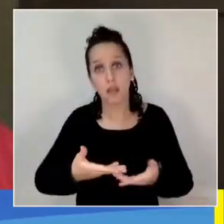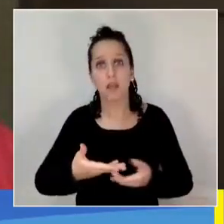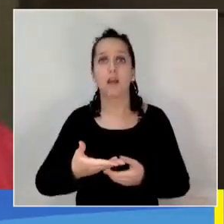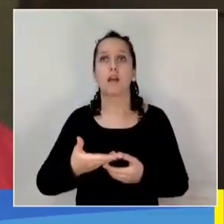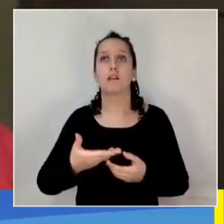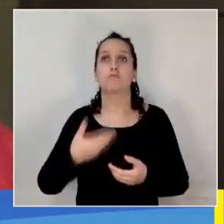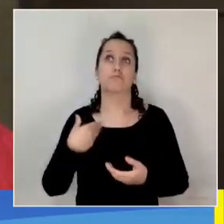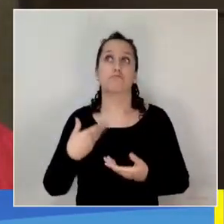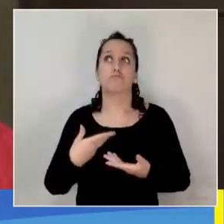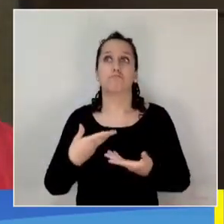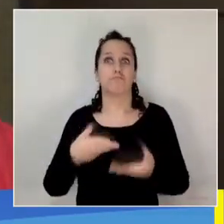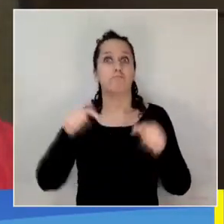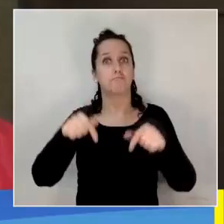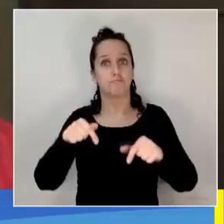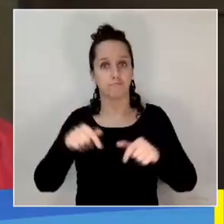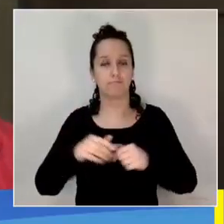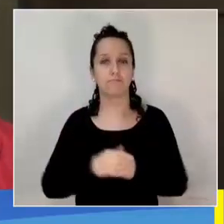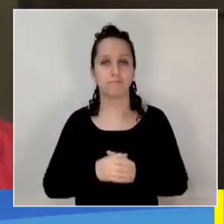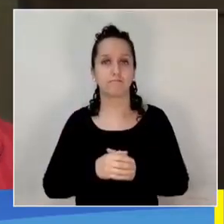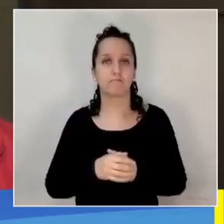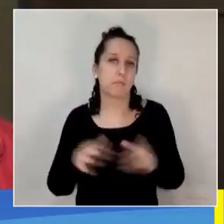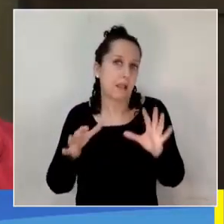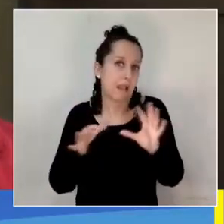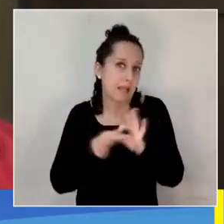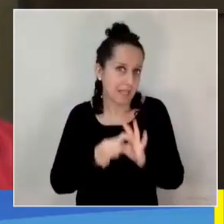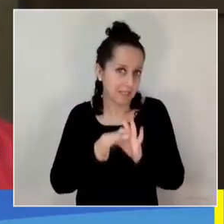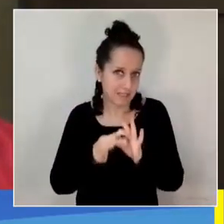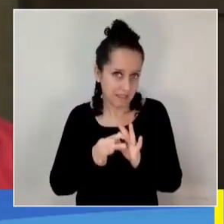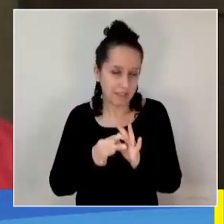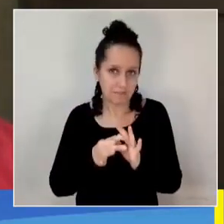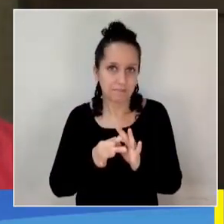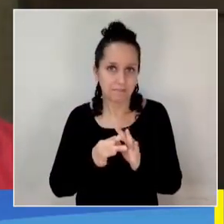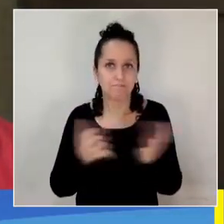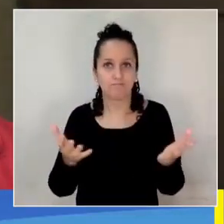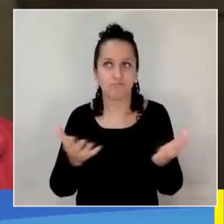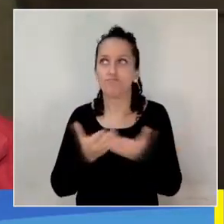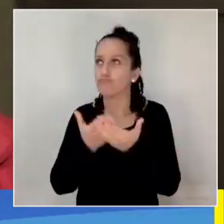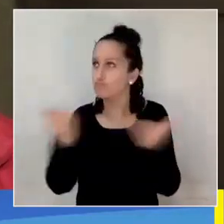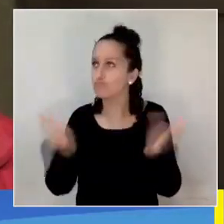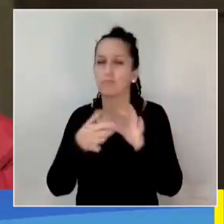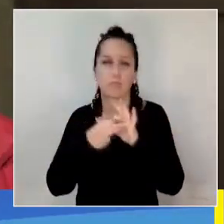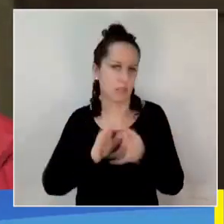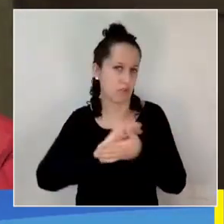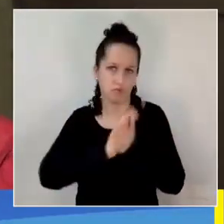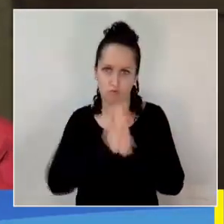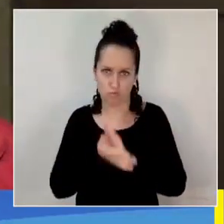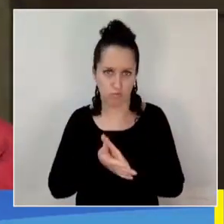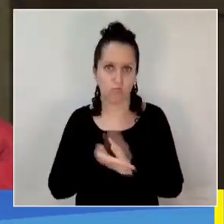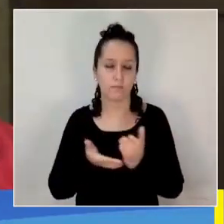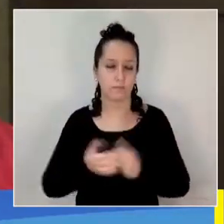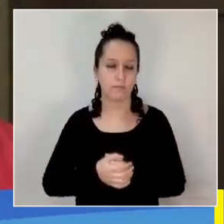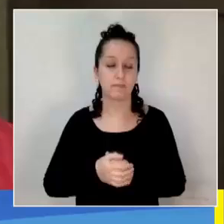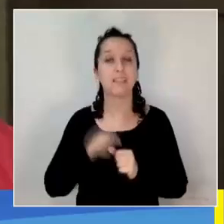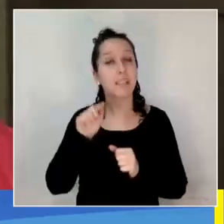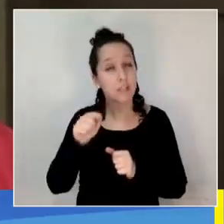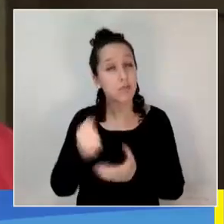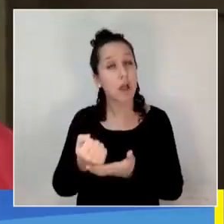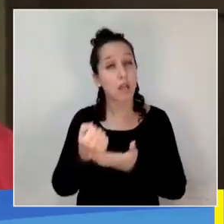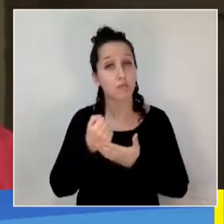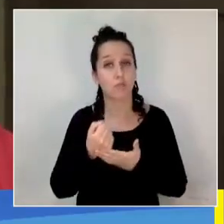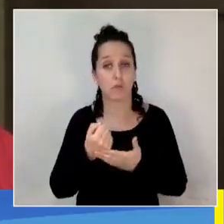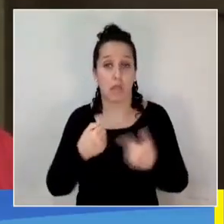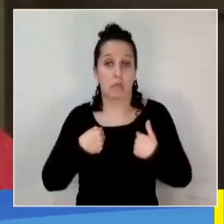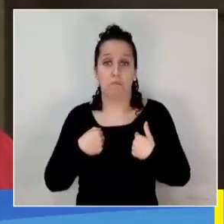Fui una invitada y estoy agradecida. Muchas gracias por todo y esto nos ayuda no